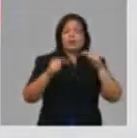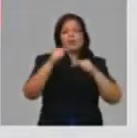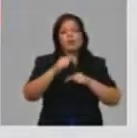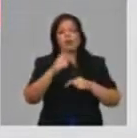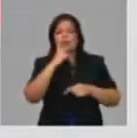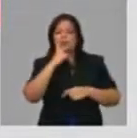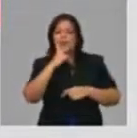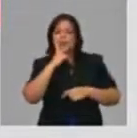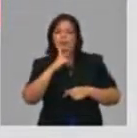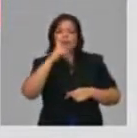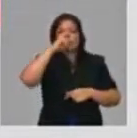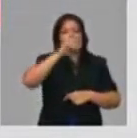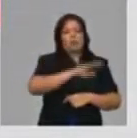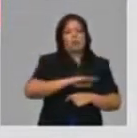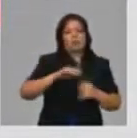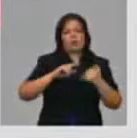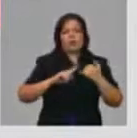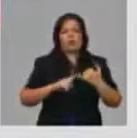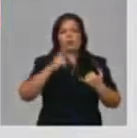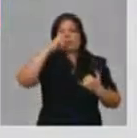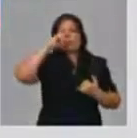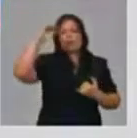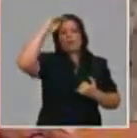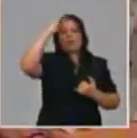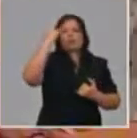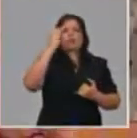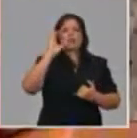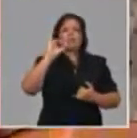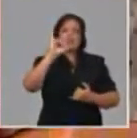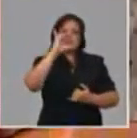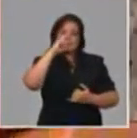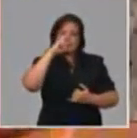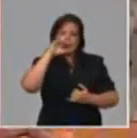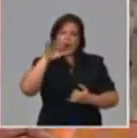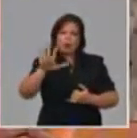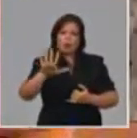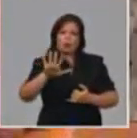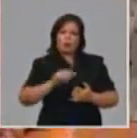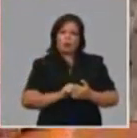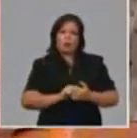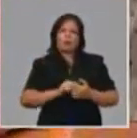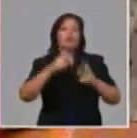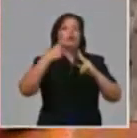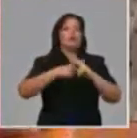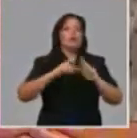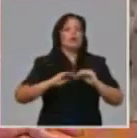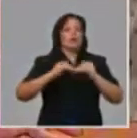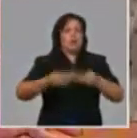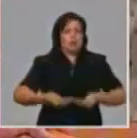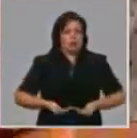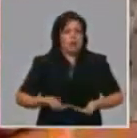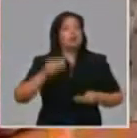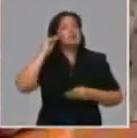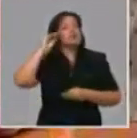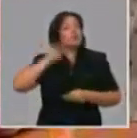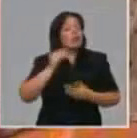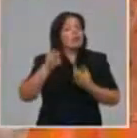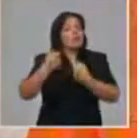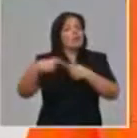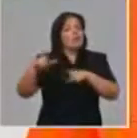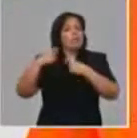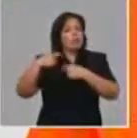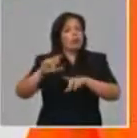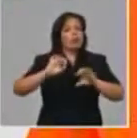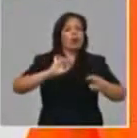adultos mayores de 65 años y también las embarazadas. Vendiéndolos, por supuesto, de forma controlada, los que